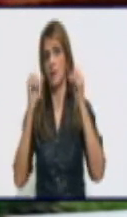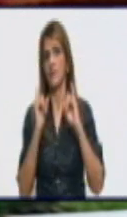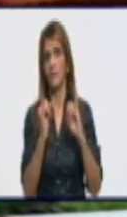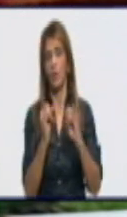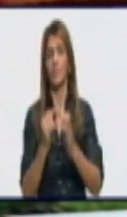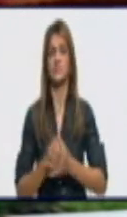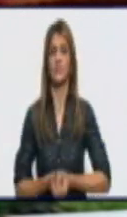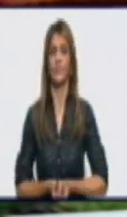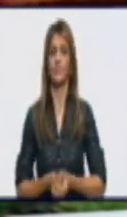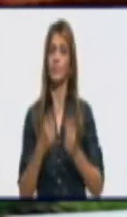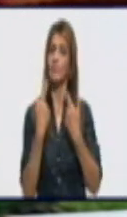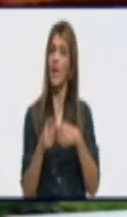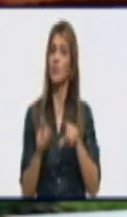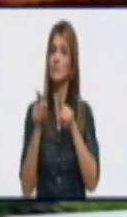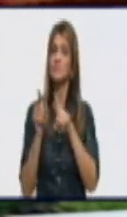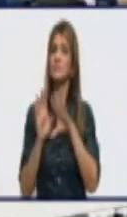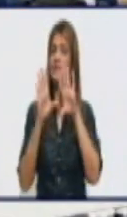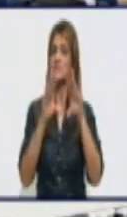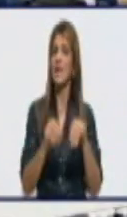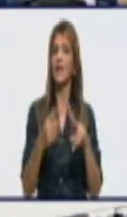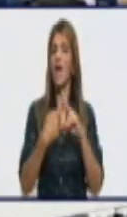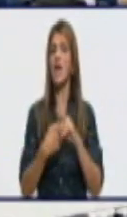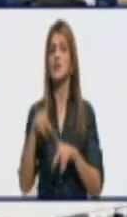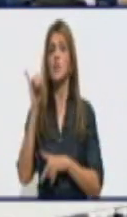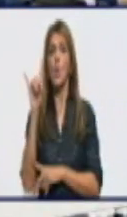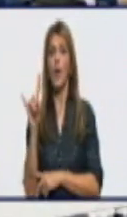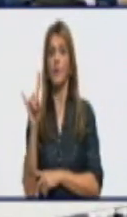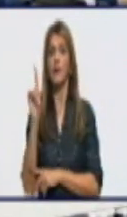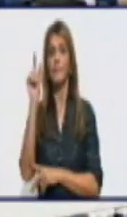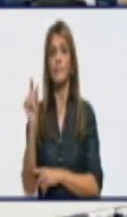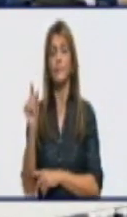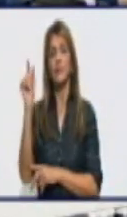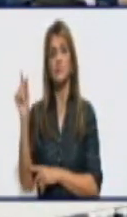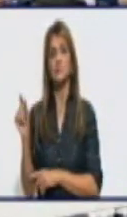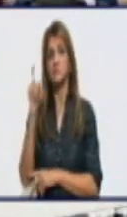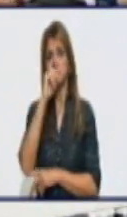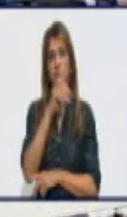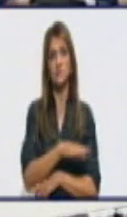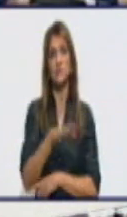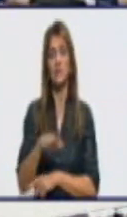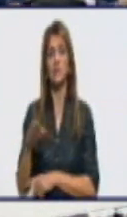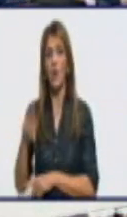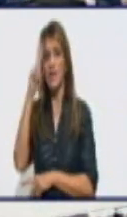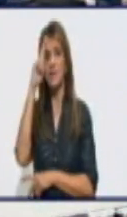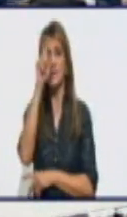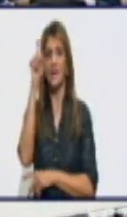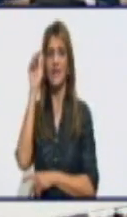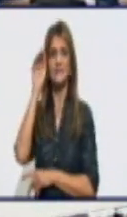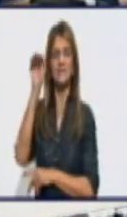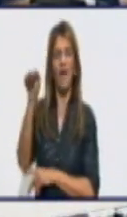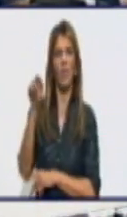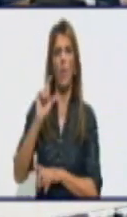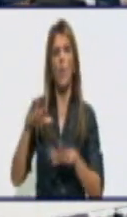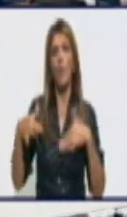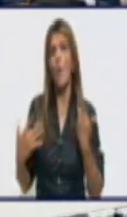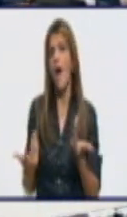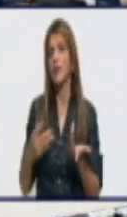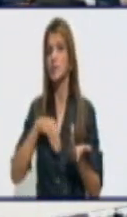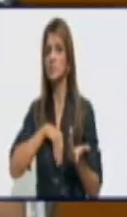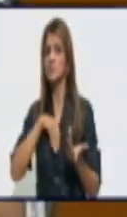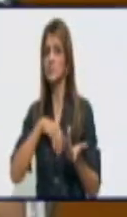decía usted que se mantienen nueve pacientes de edad pediátrica en este momento ingresados. ¿Cuál es el estado de estos niños?